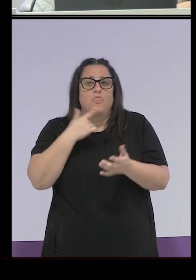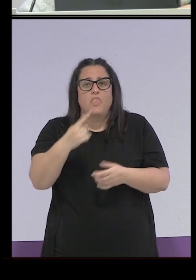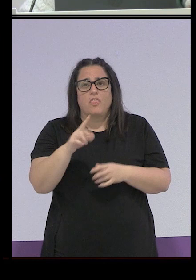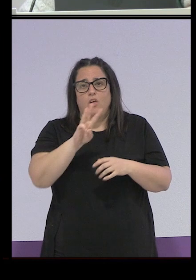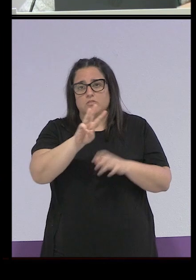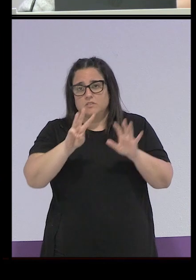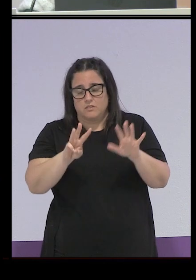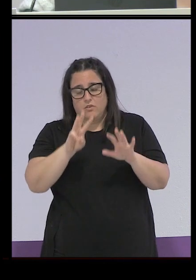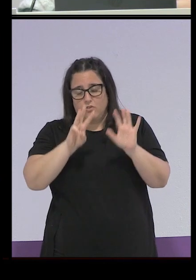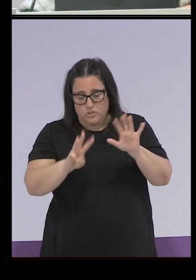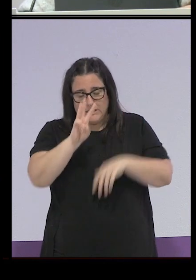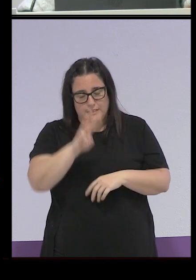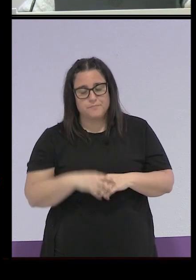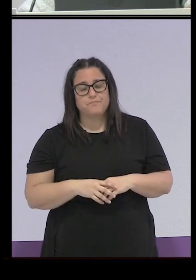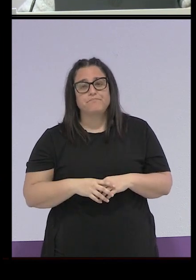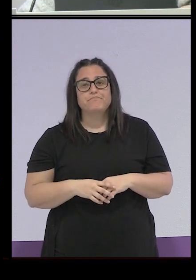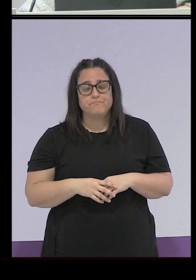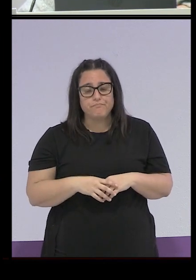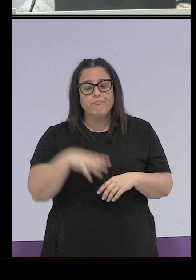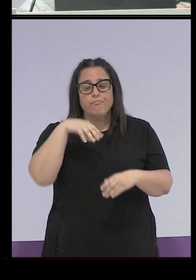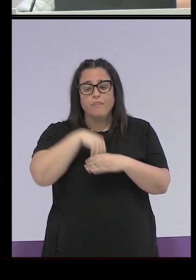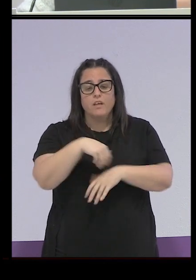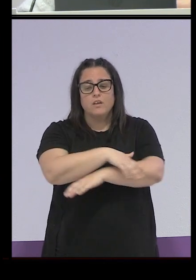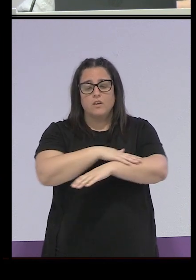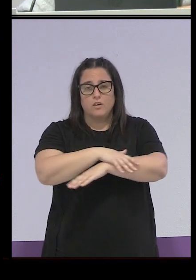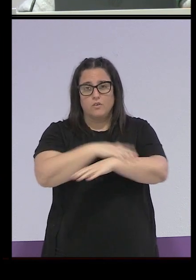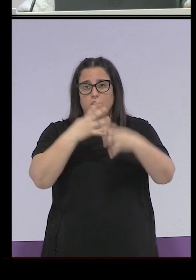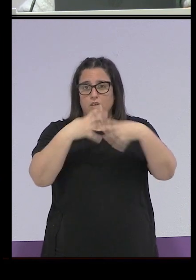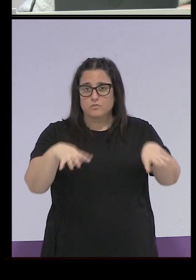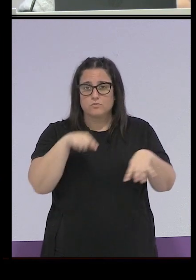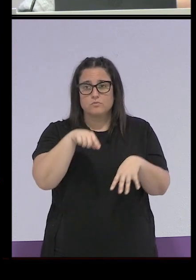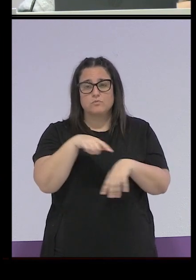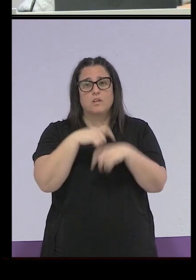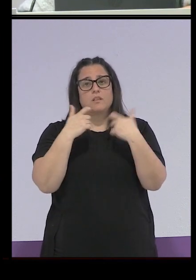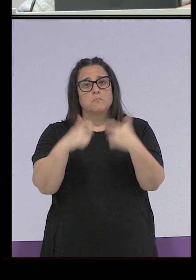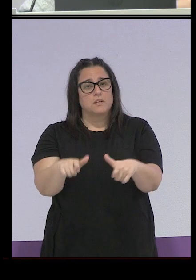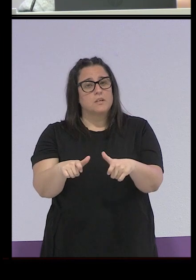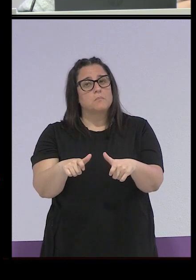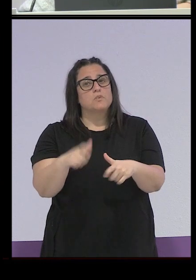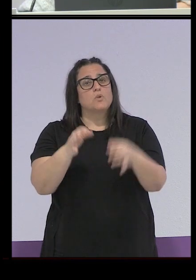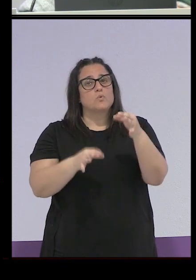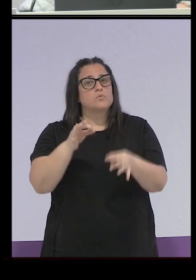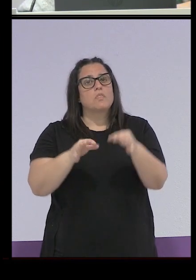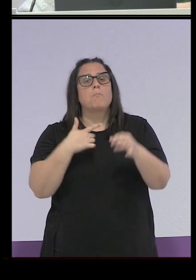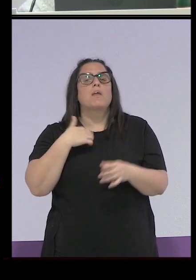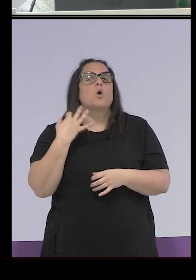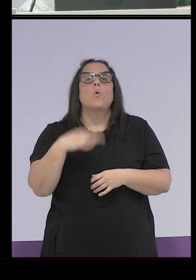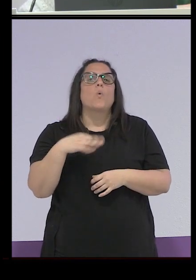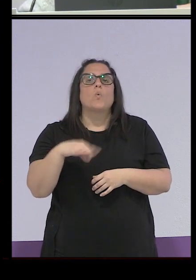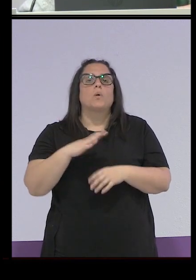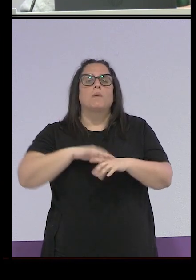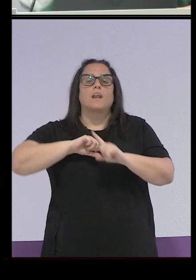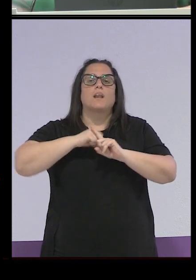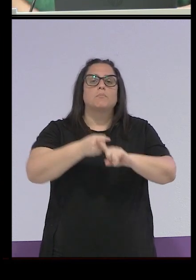Dependía del Ministerio de Justicia, formaba parte de la estructura del Estado, pero no era ni mucho menos tampoco el único mecanismo que funcionaba como mecanismo de